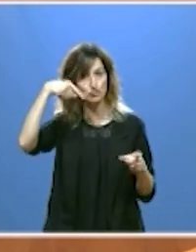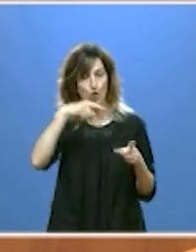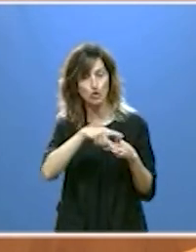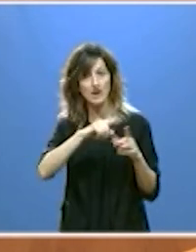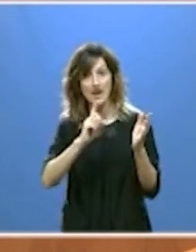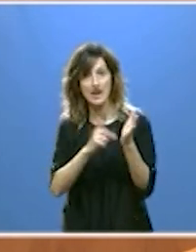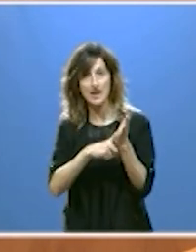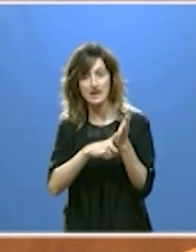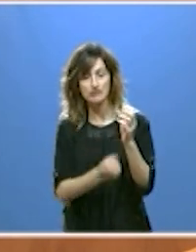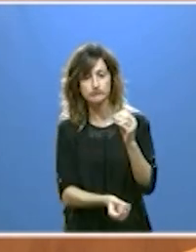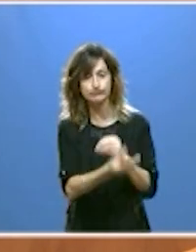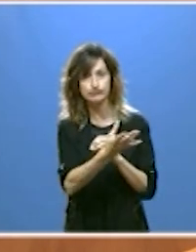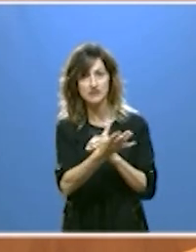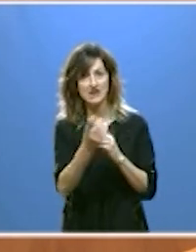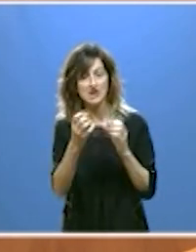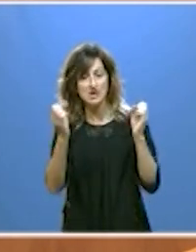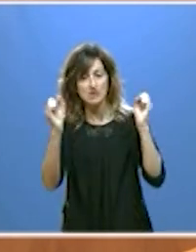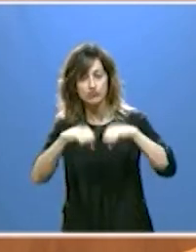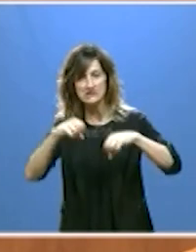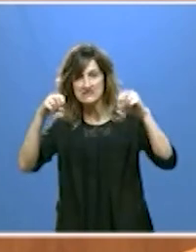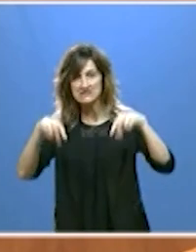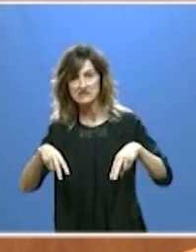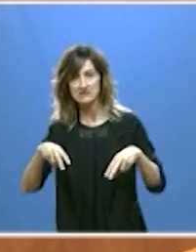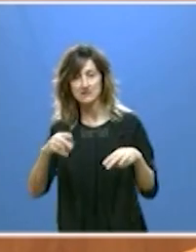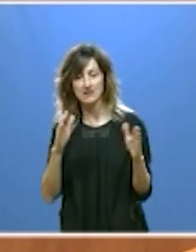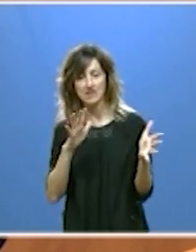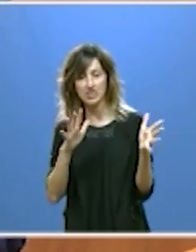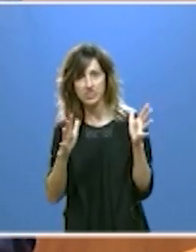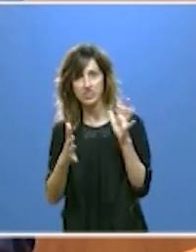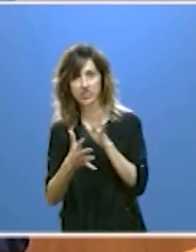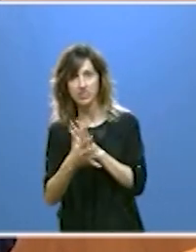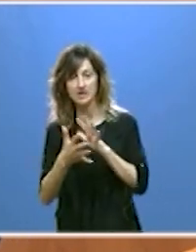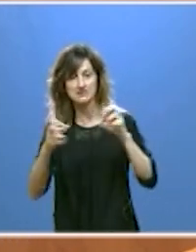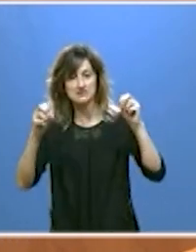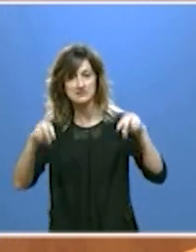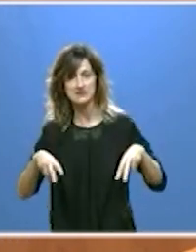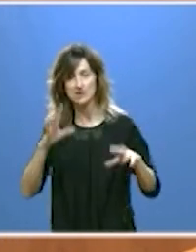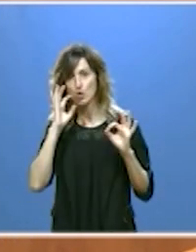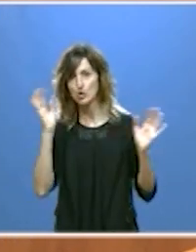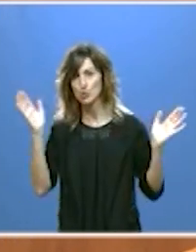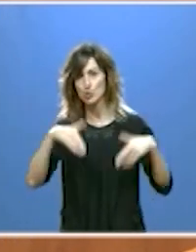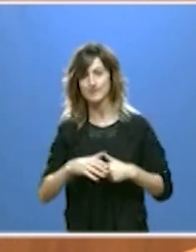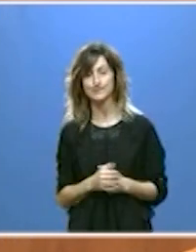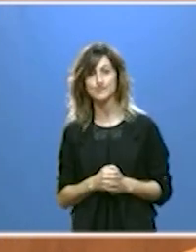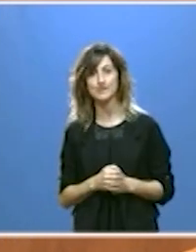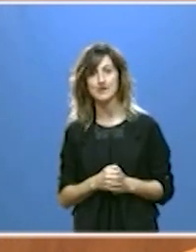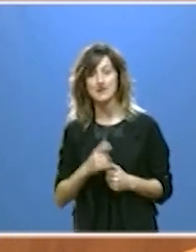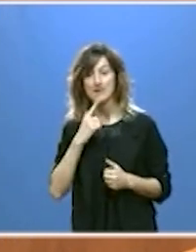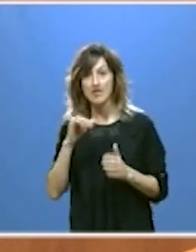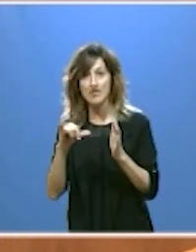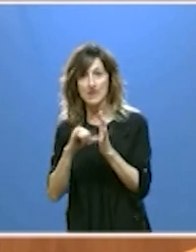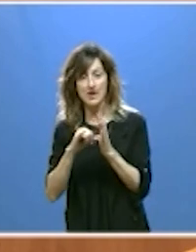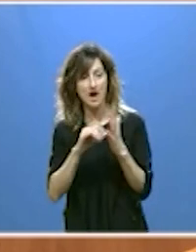una ley que ha nacido sin consenso y sin periodo transitorio sensato. Y estamos al lado de las